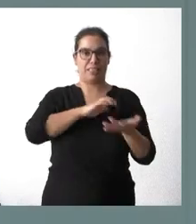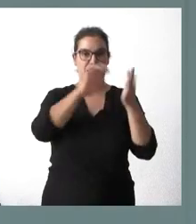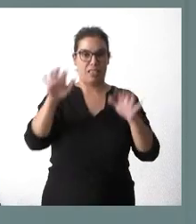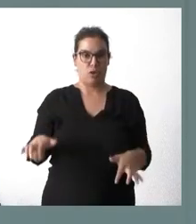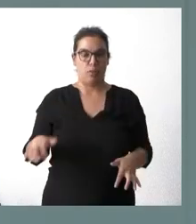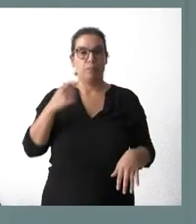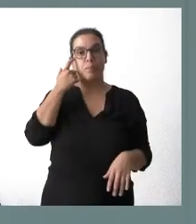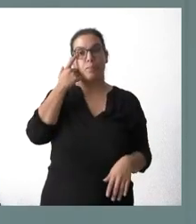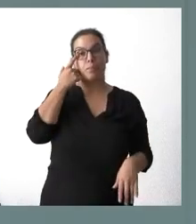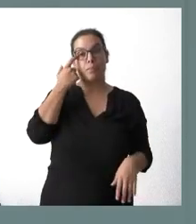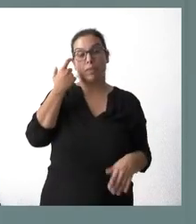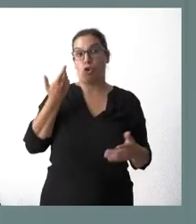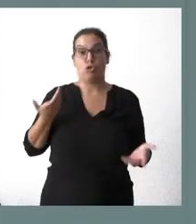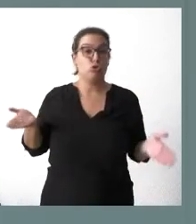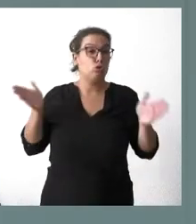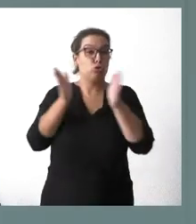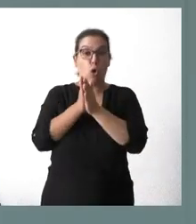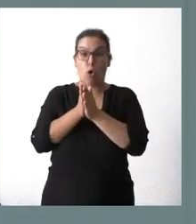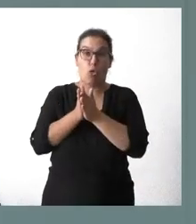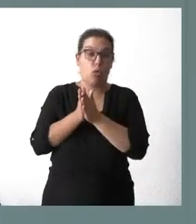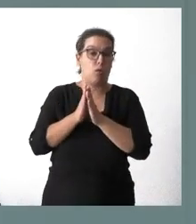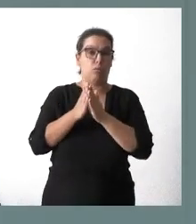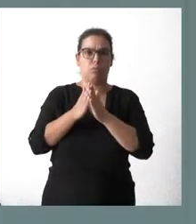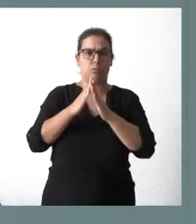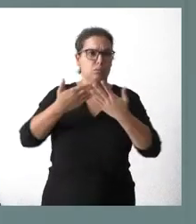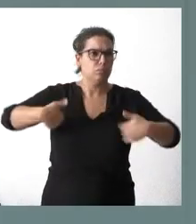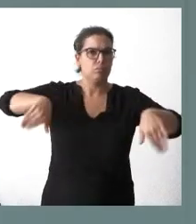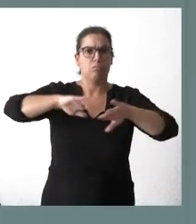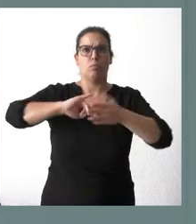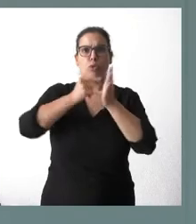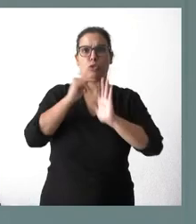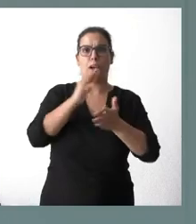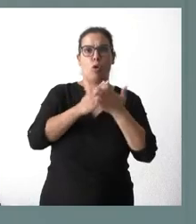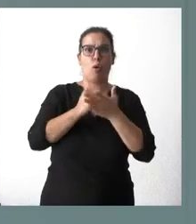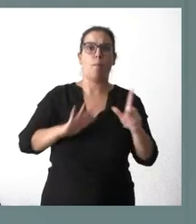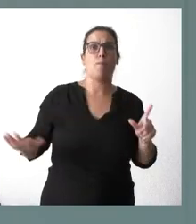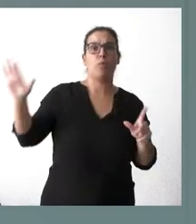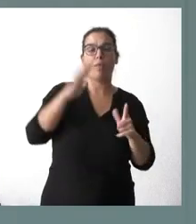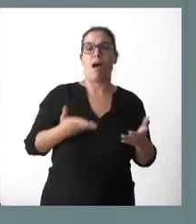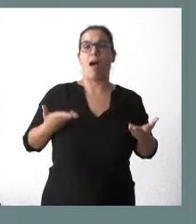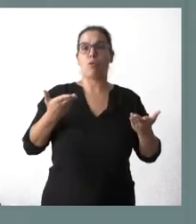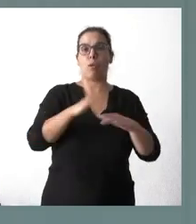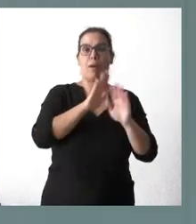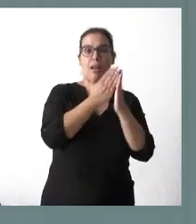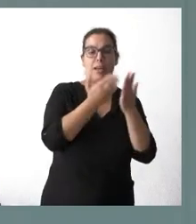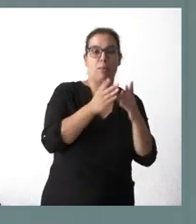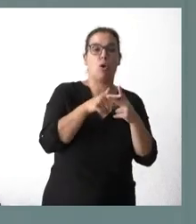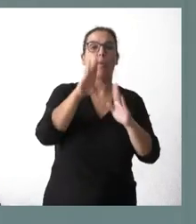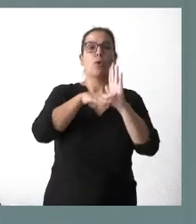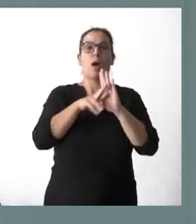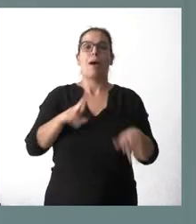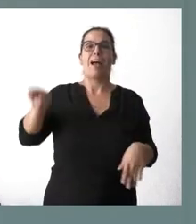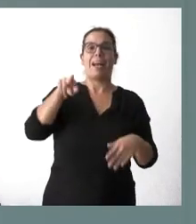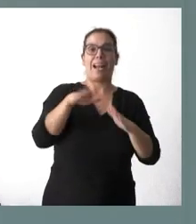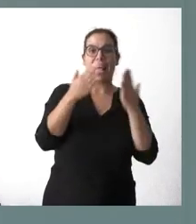juntando todo lo que tenemos de proyecto en nuestra comunidad autónoma, de las ayudas para el libro de texto, del programa de releo en los centros